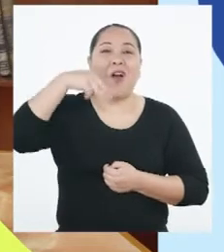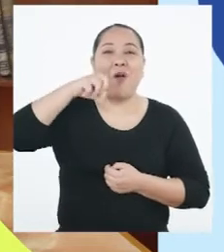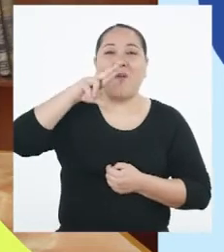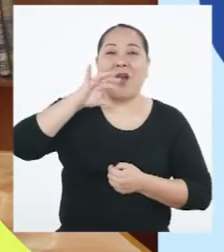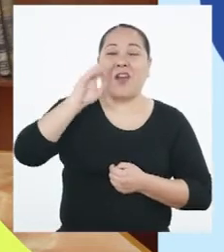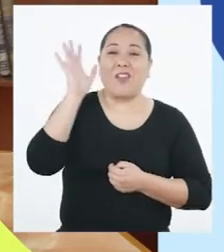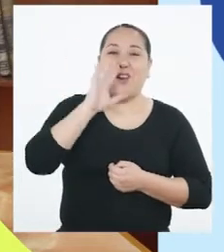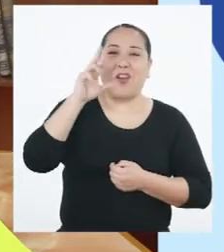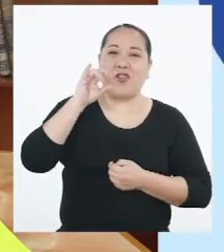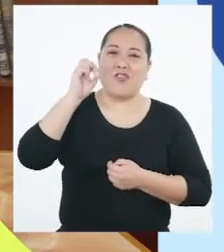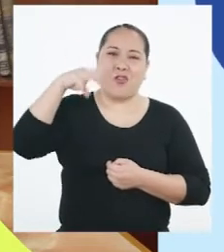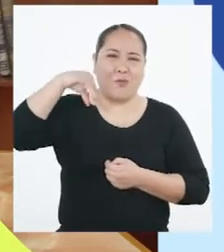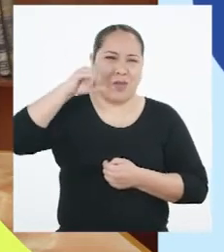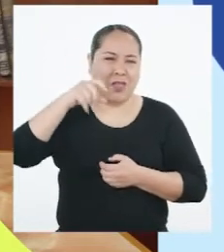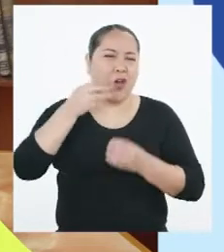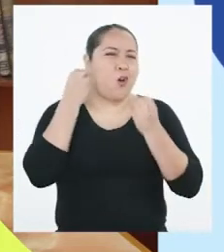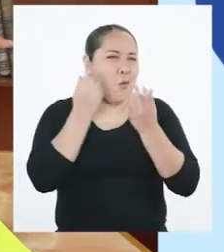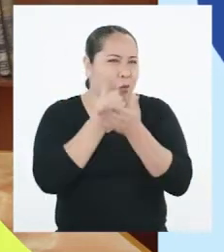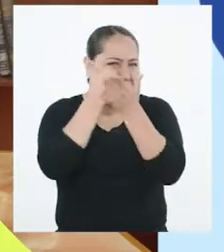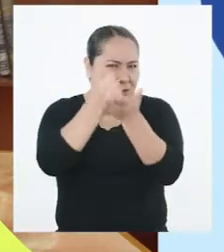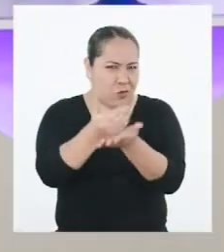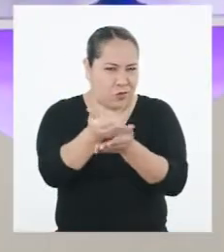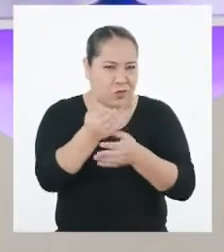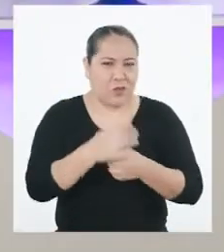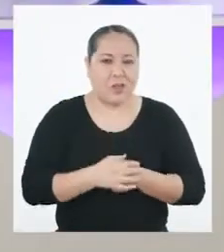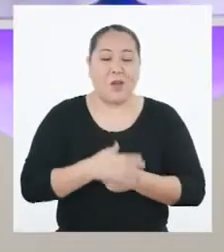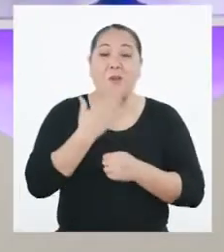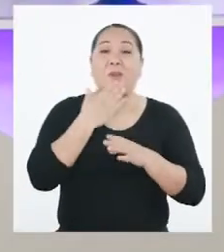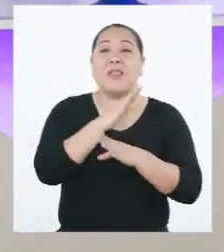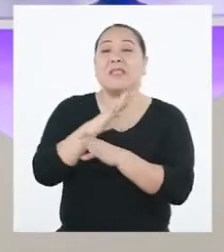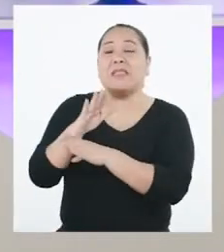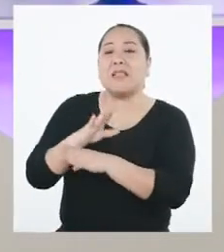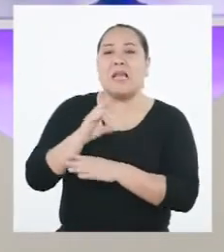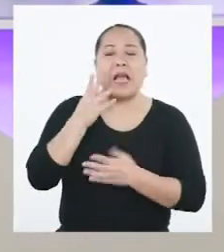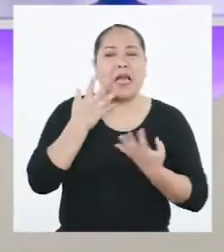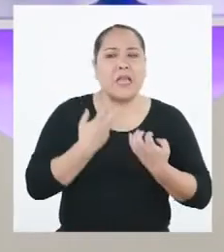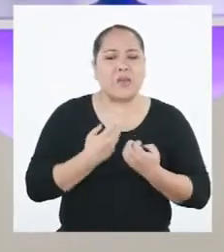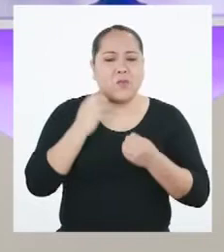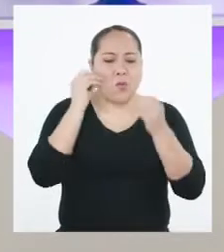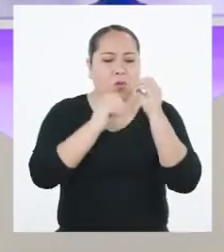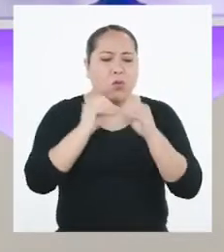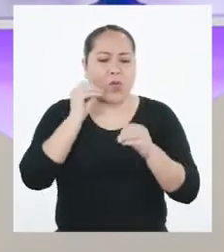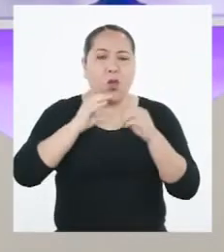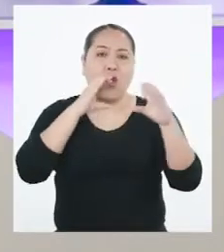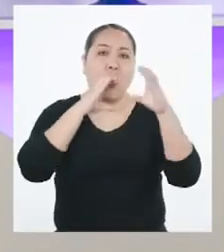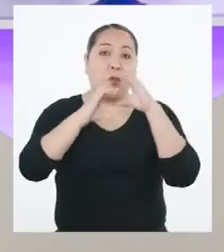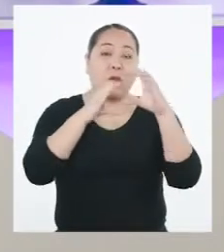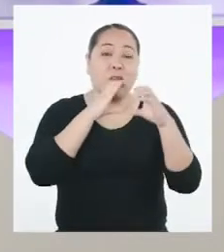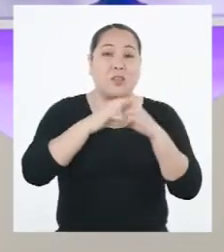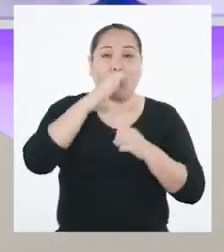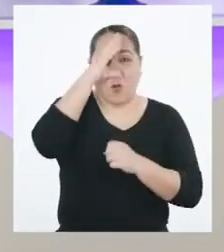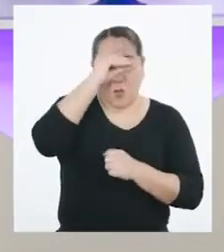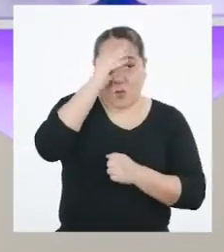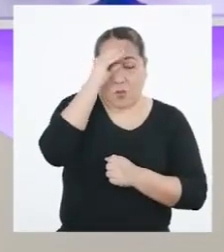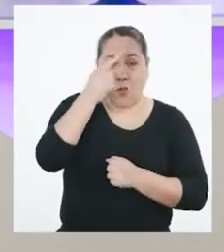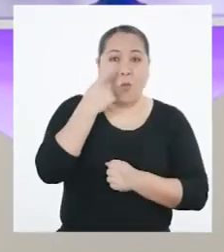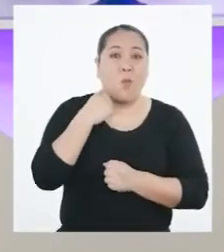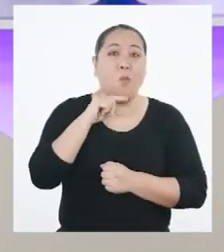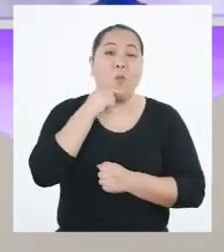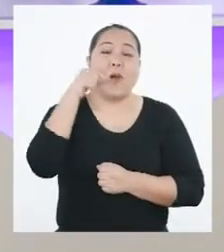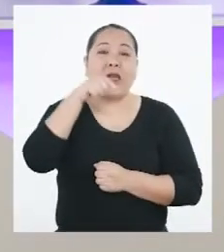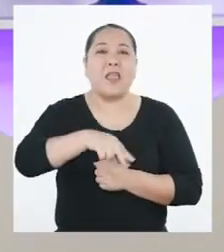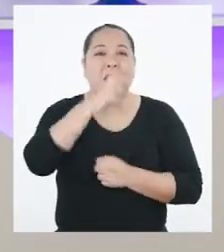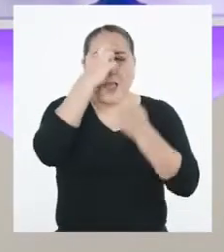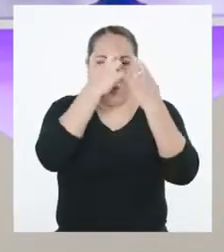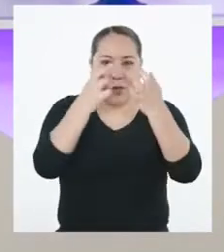Mario y Romina. Díganme, ¿en puedo ayudarlos? Buenas tardes. Queremos desarrollar un conversatorio con las chicas y los chicos de la